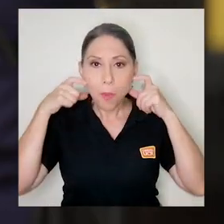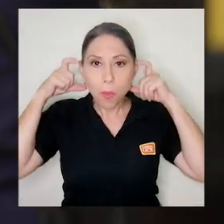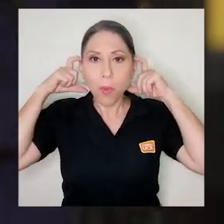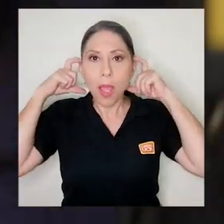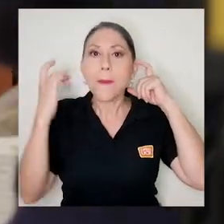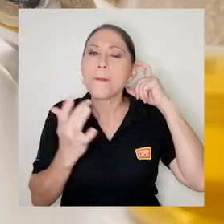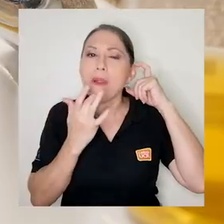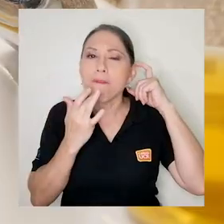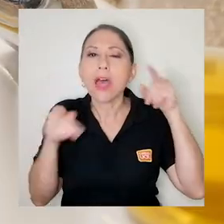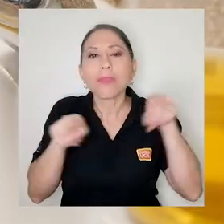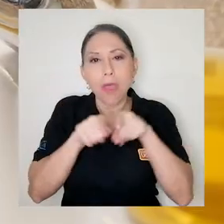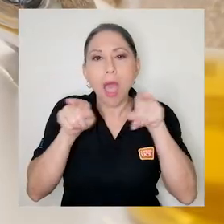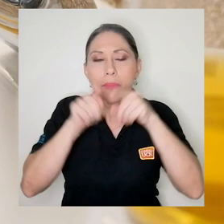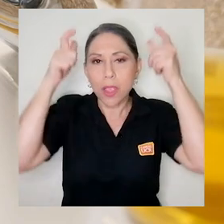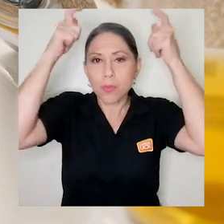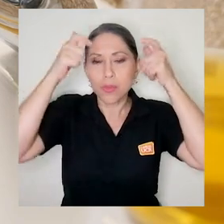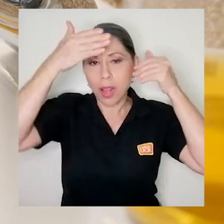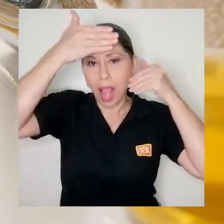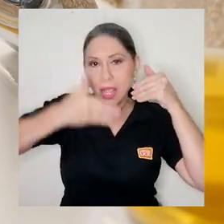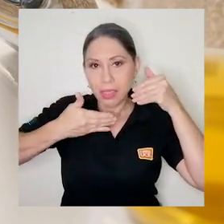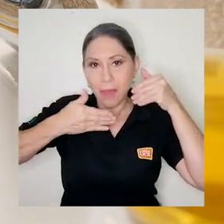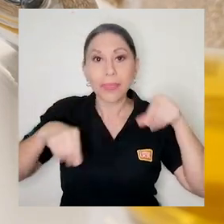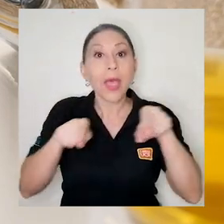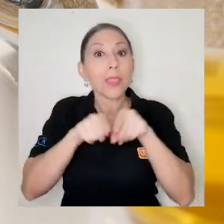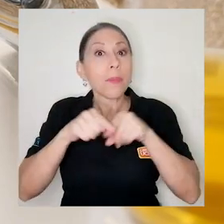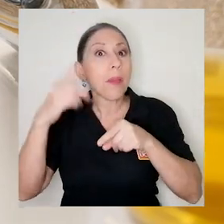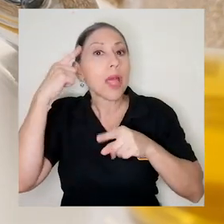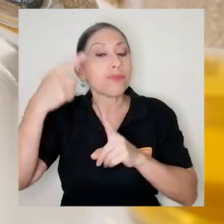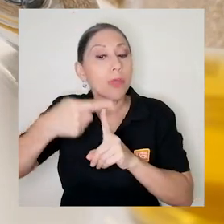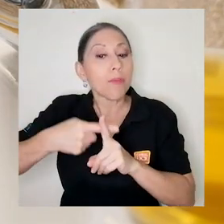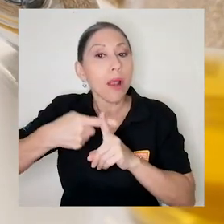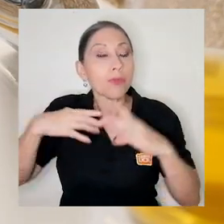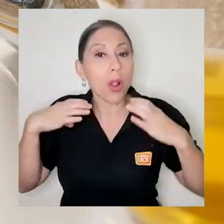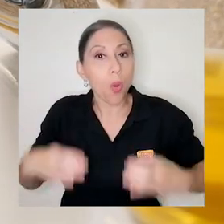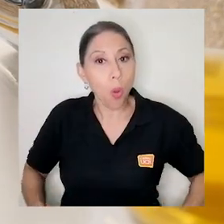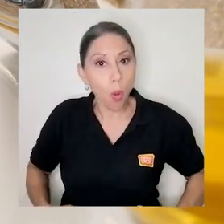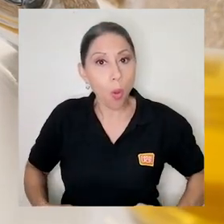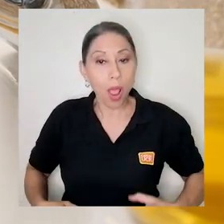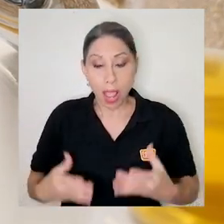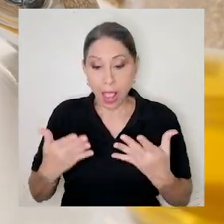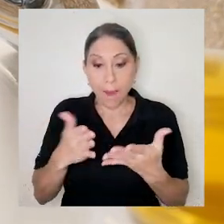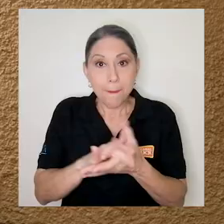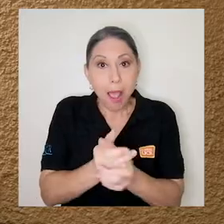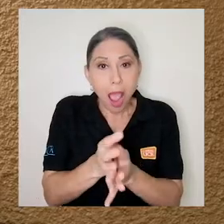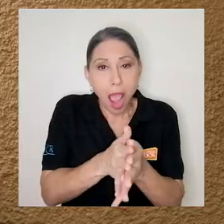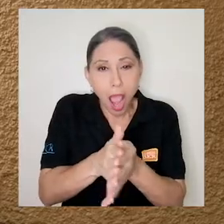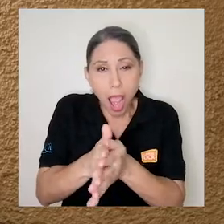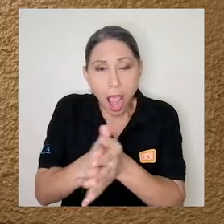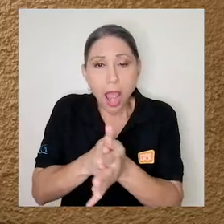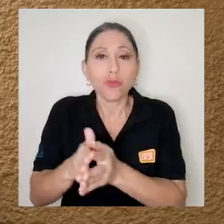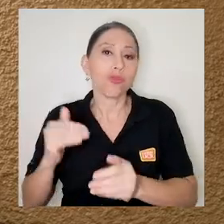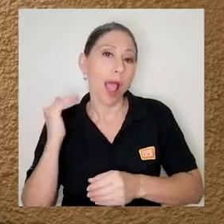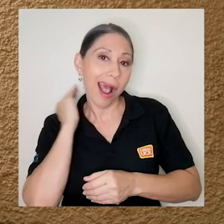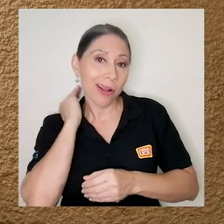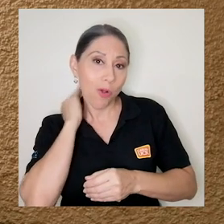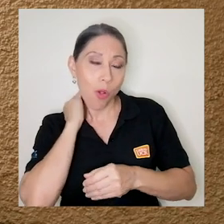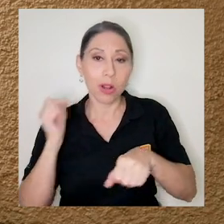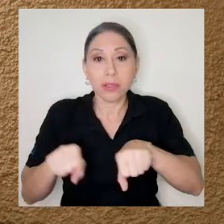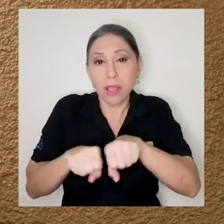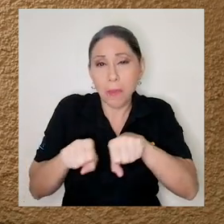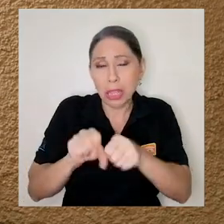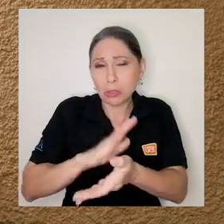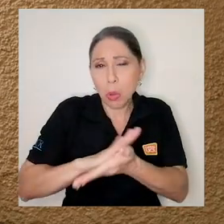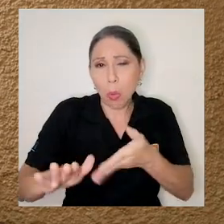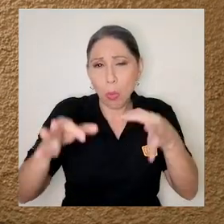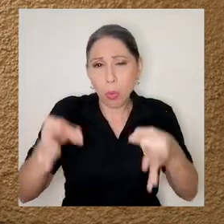careta. Medición de temperatura corporal, lavado y desinfección de manos con alcohol, desinfección de zapatos, entre